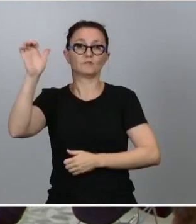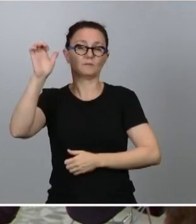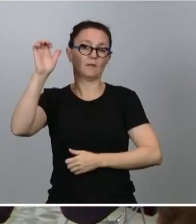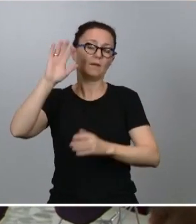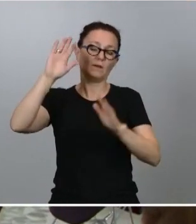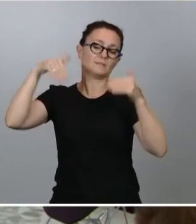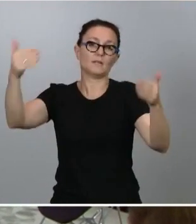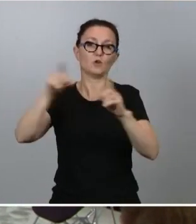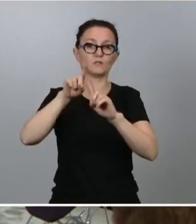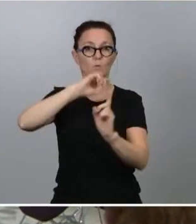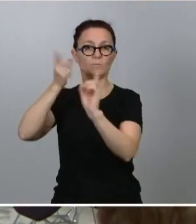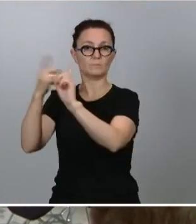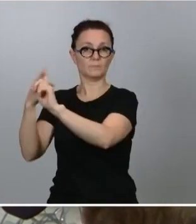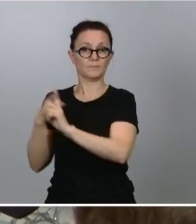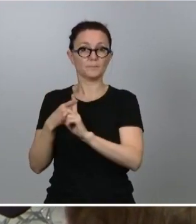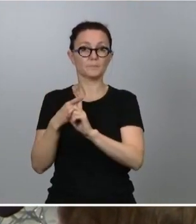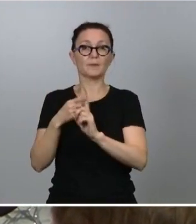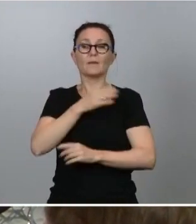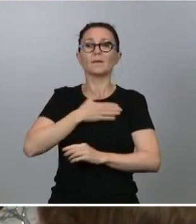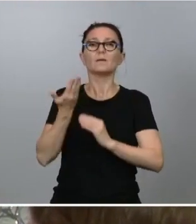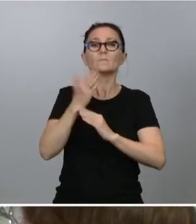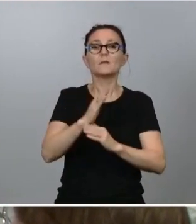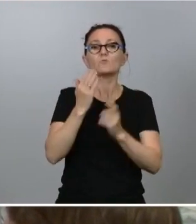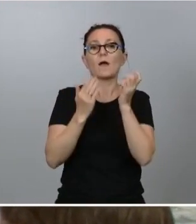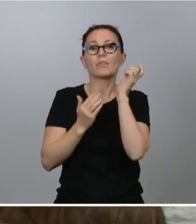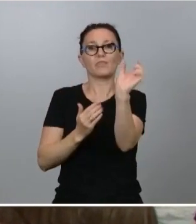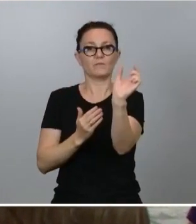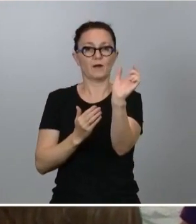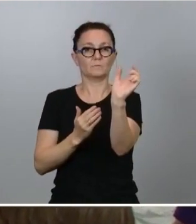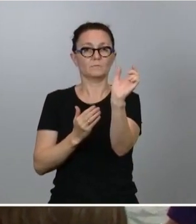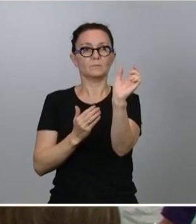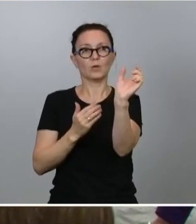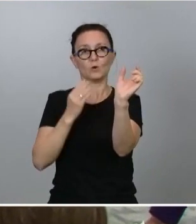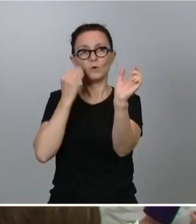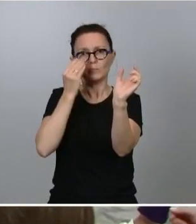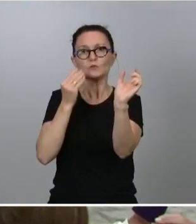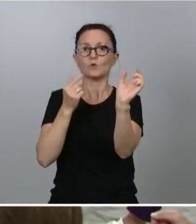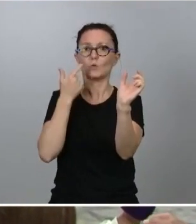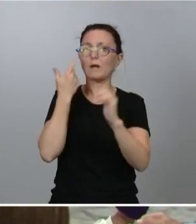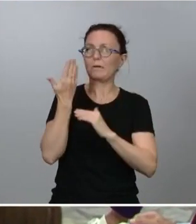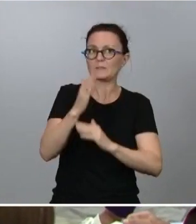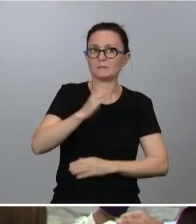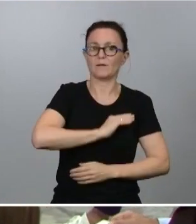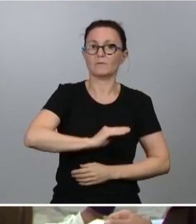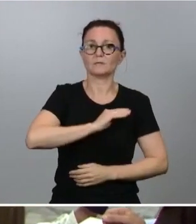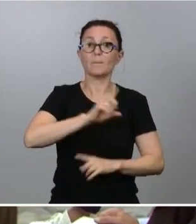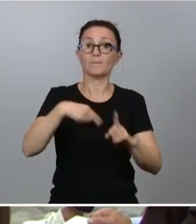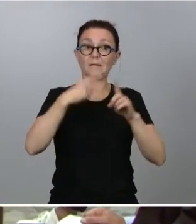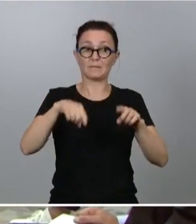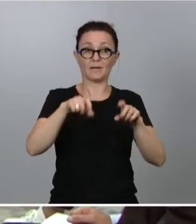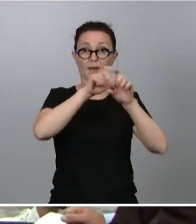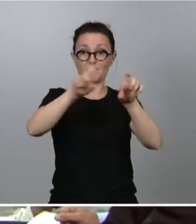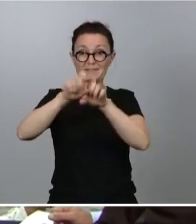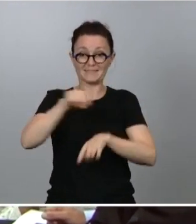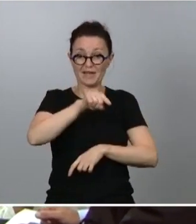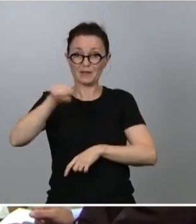primer anuncio que refleja en tan solo una cifra, pero yo creo que las cifras dicen mucho, y sobre todo cuando estamos acompañados de empresarios que saben perfectamente